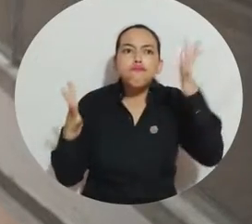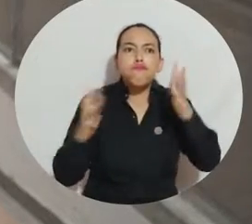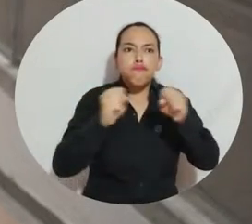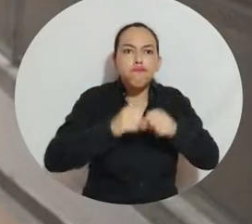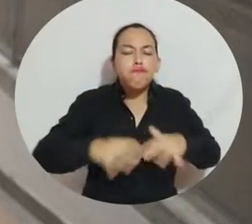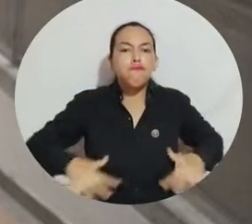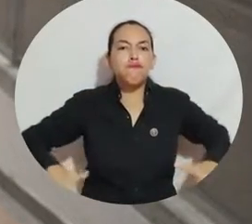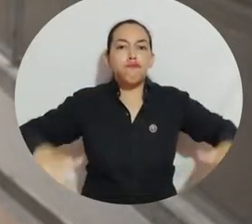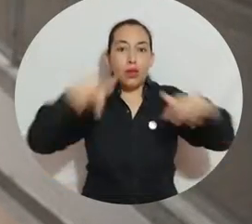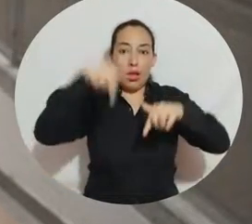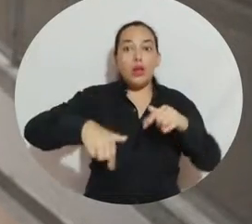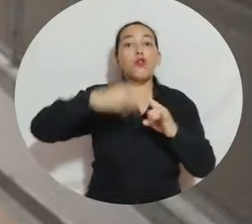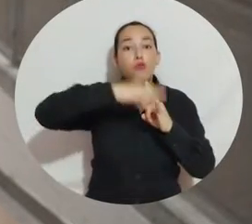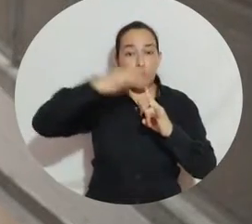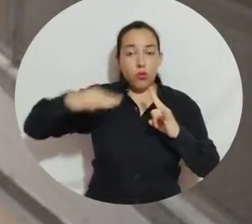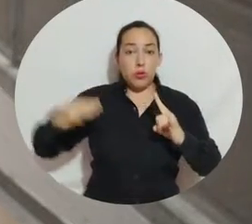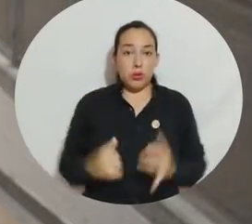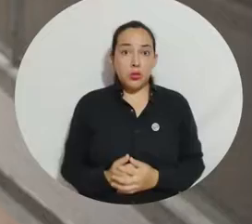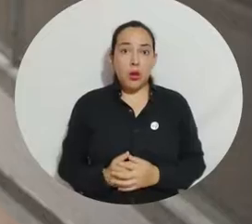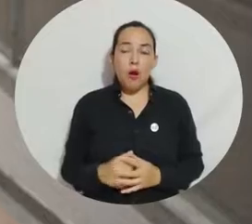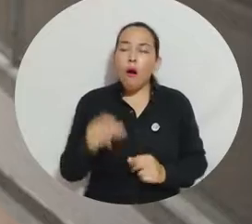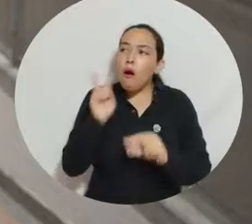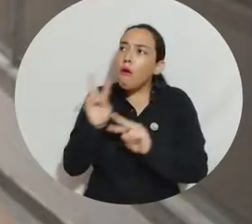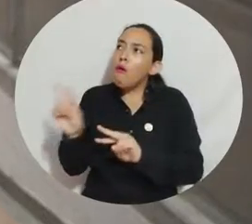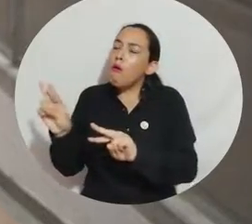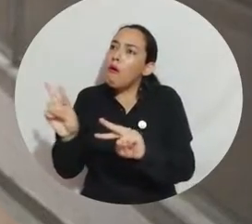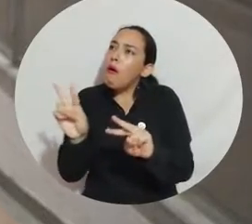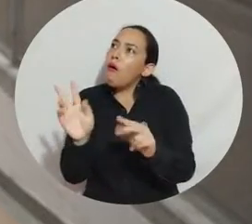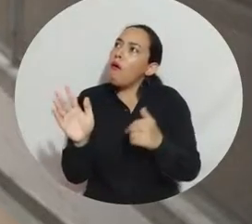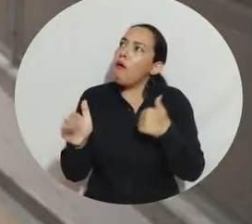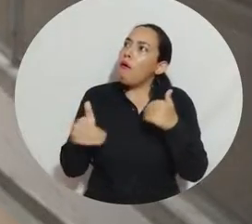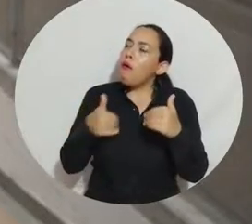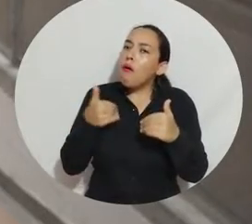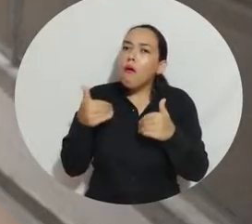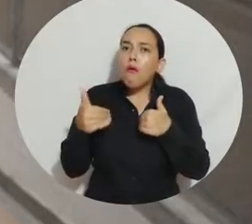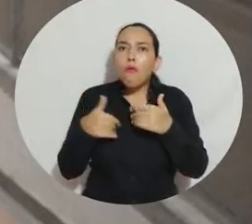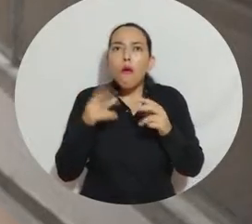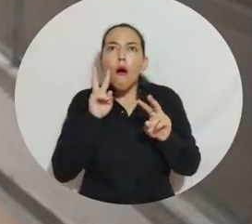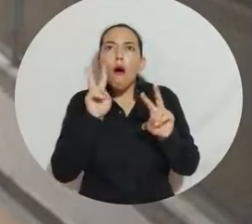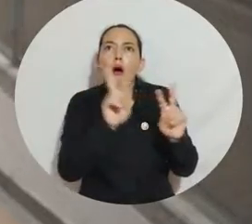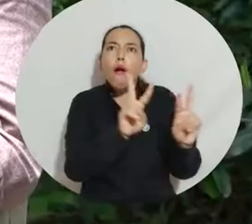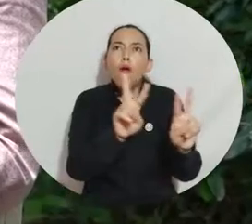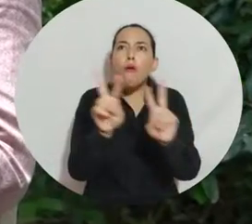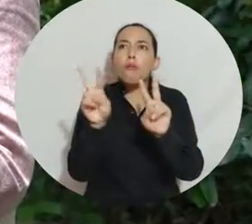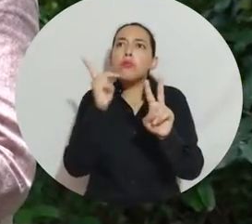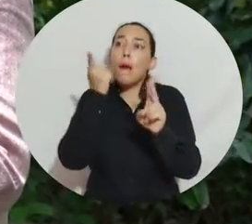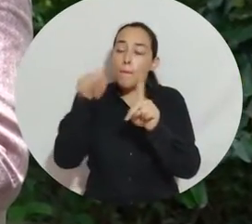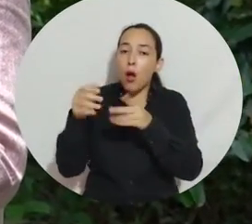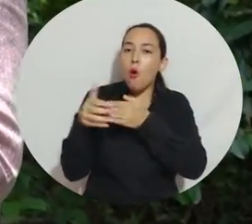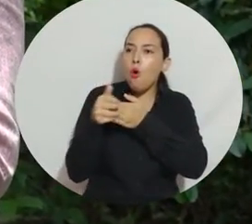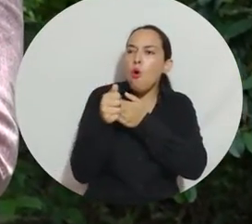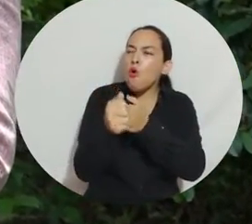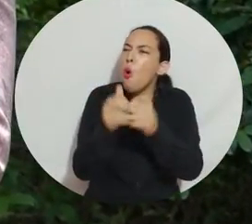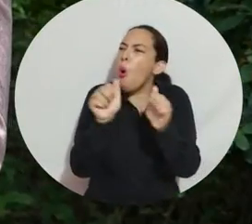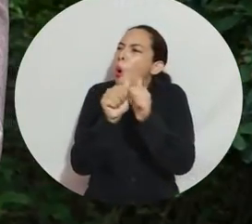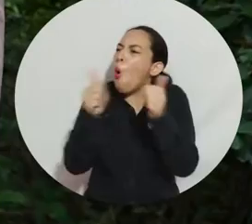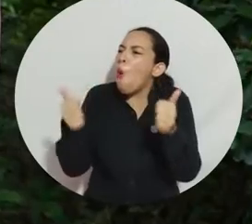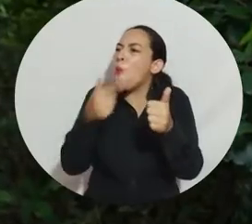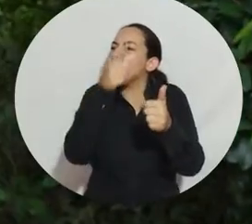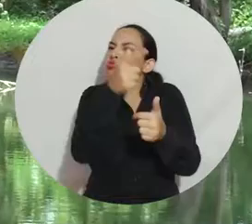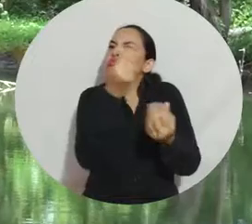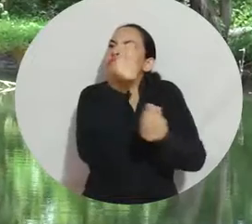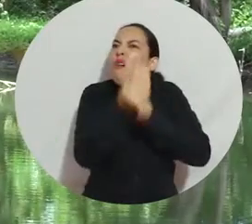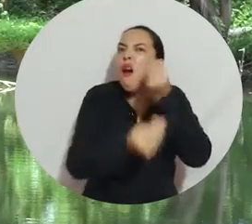biodiversidad que podrán pues disfrutarla y tener pues una orientación de cómo funciona